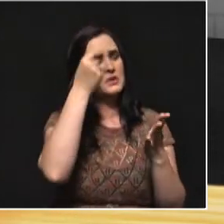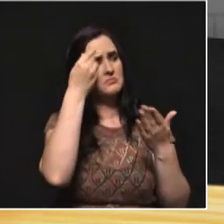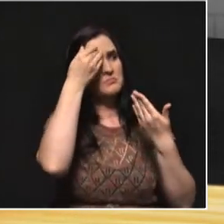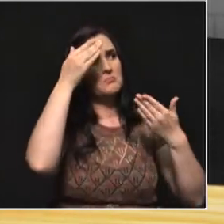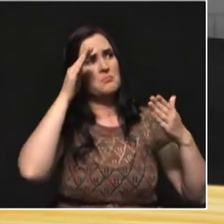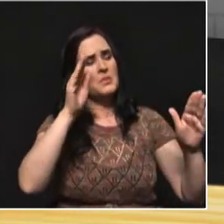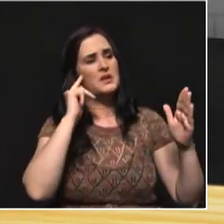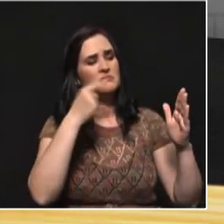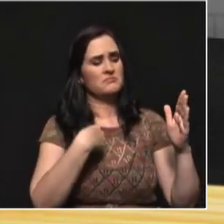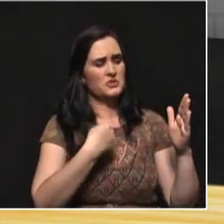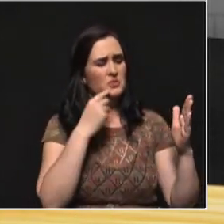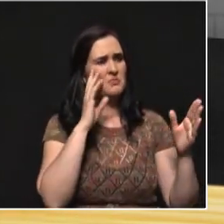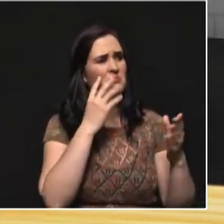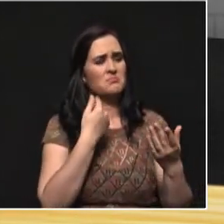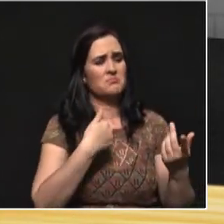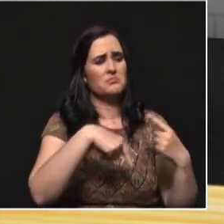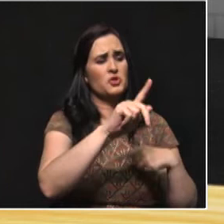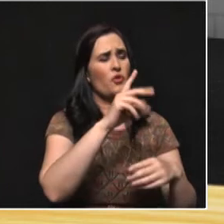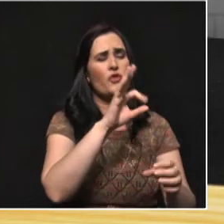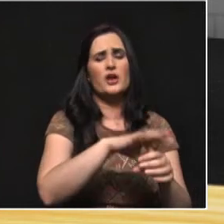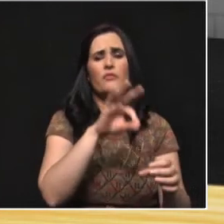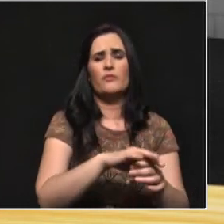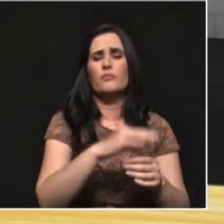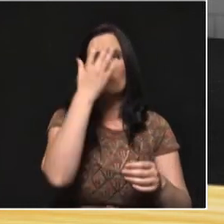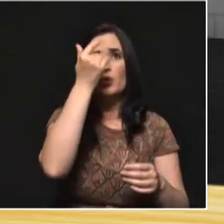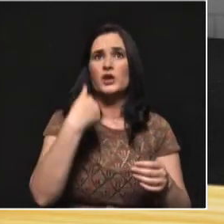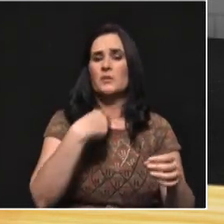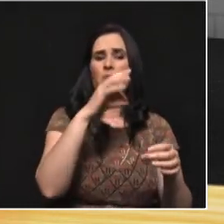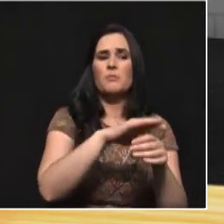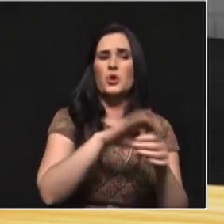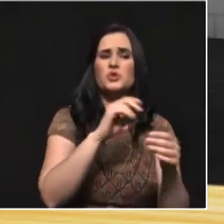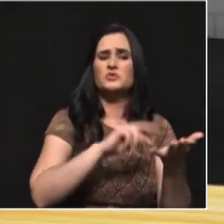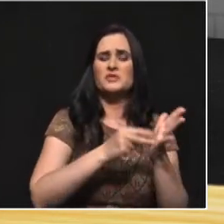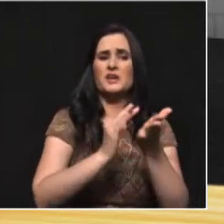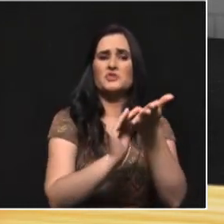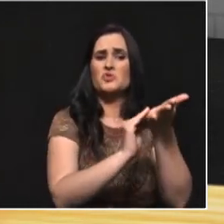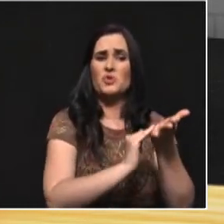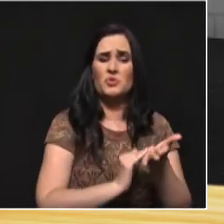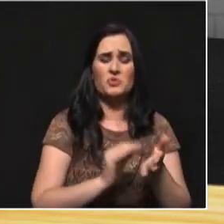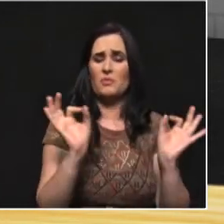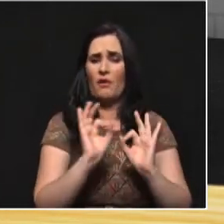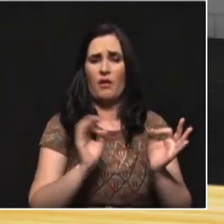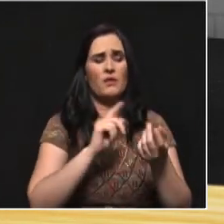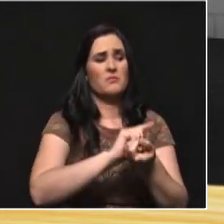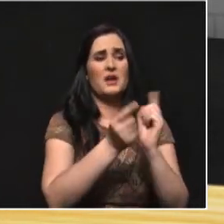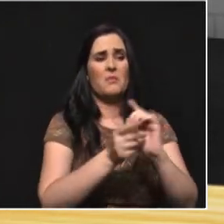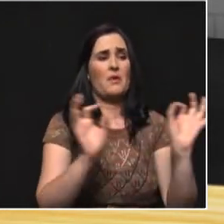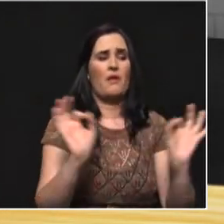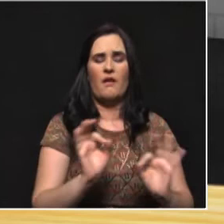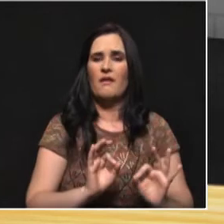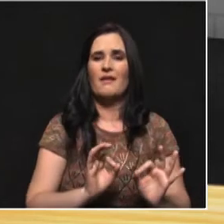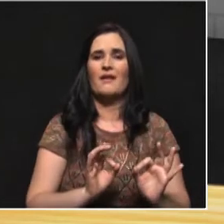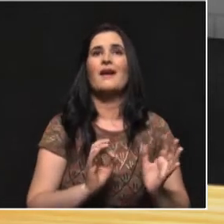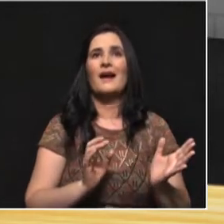la política y que dicen, yo no salgo a votar. Porque mi voto no va a solucionar nada, mi voto no cambia en nada, etc. Pero,